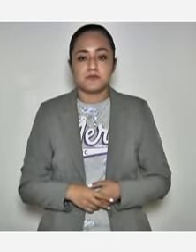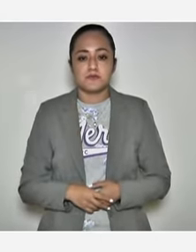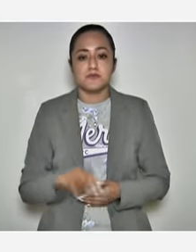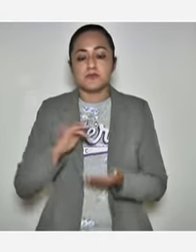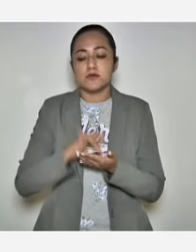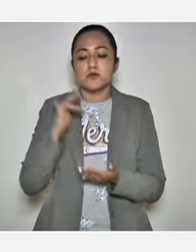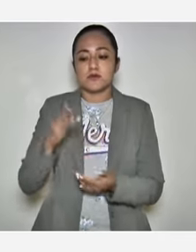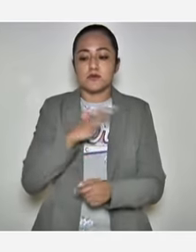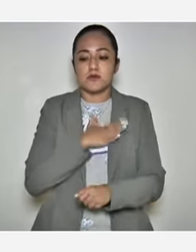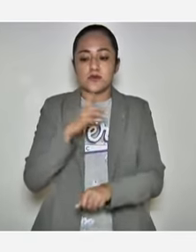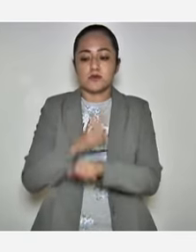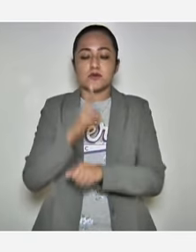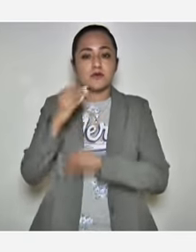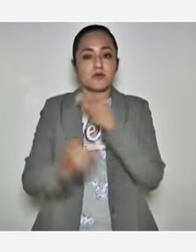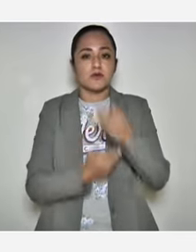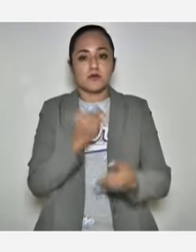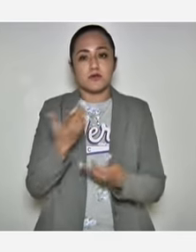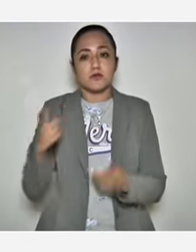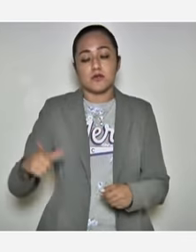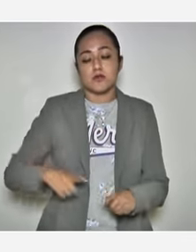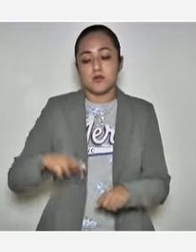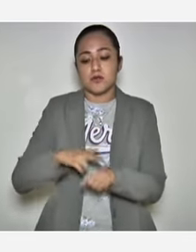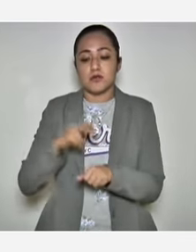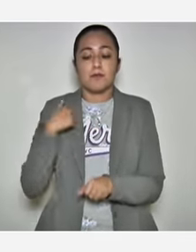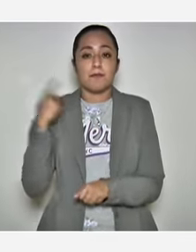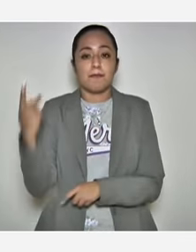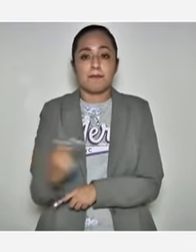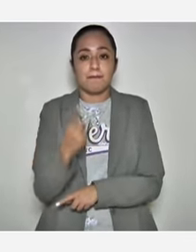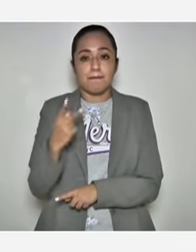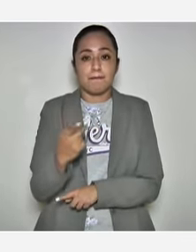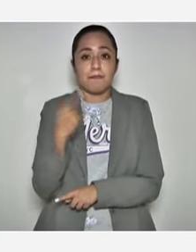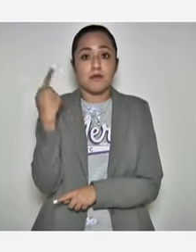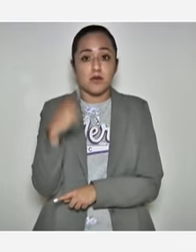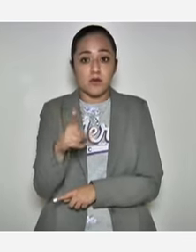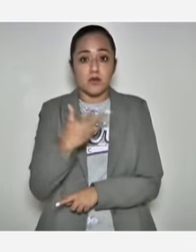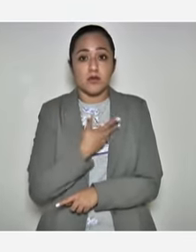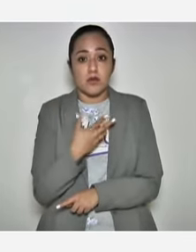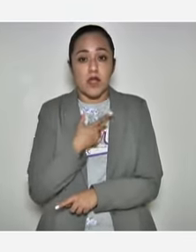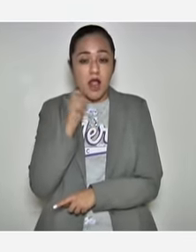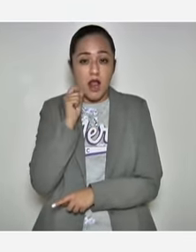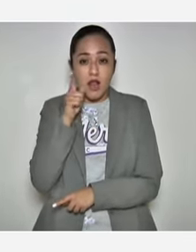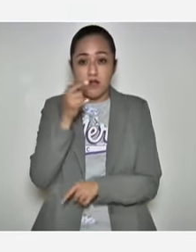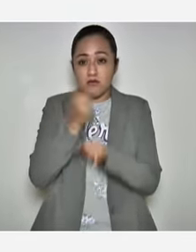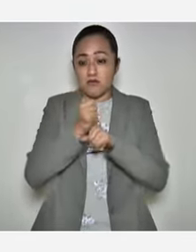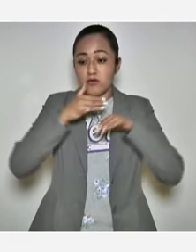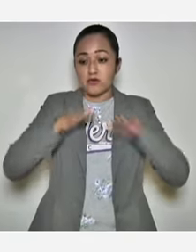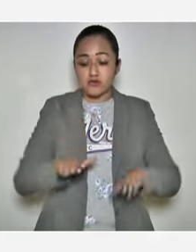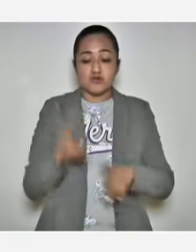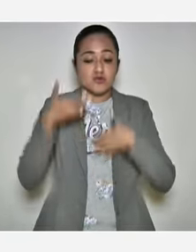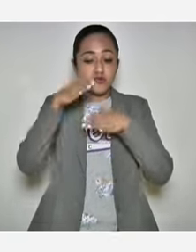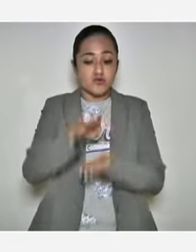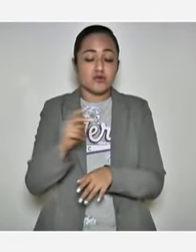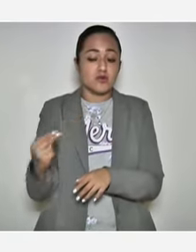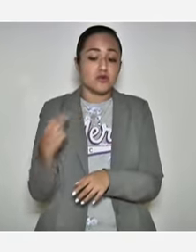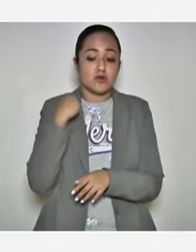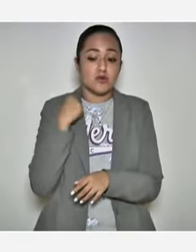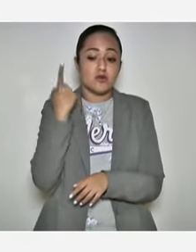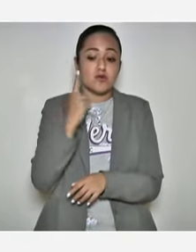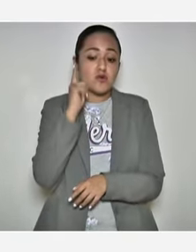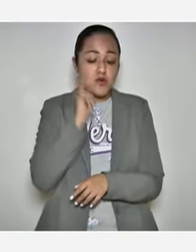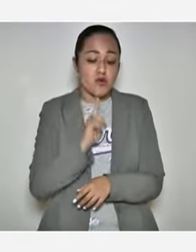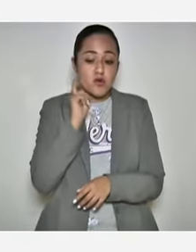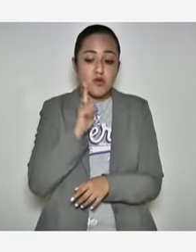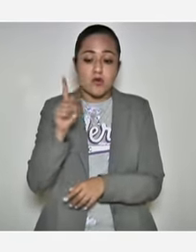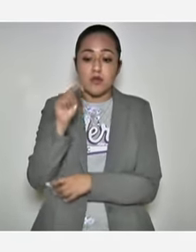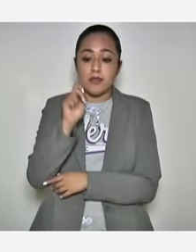Gracias. Buenos días a todos. Gobernador, preguntarle si usted tiene alguna información sobre el asesinato de una mujer en